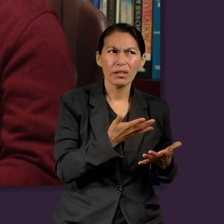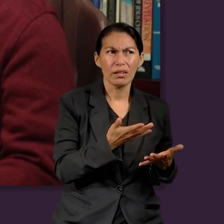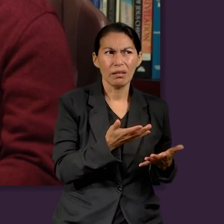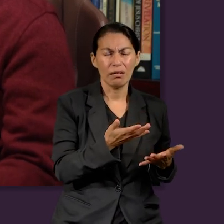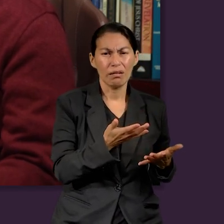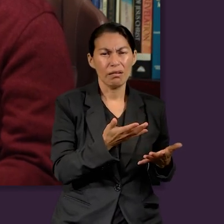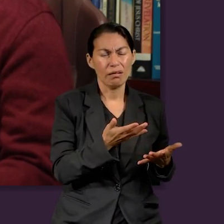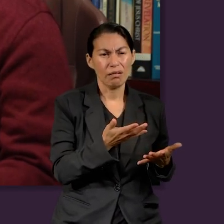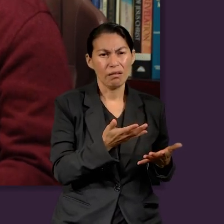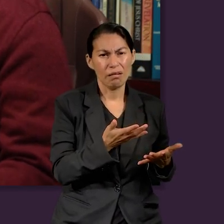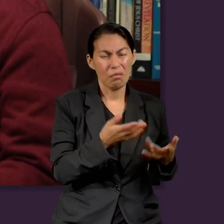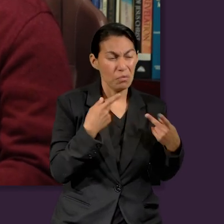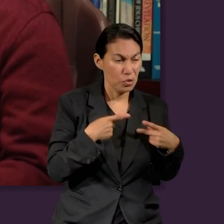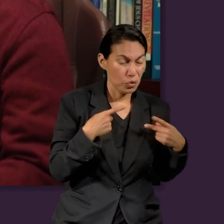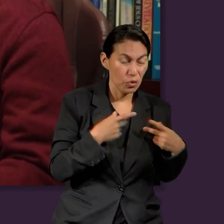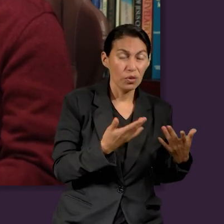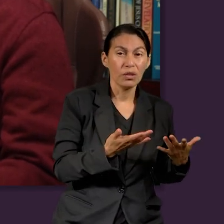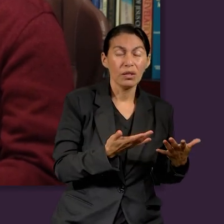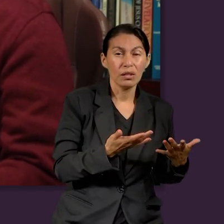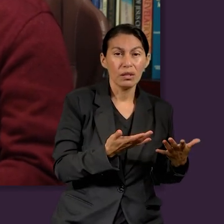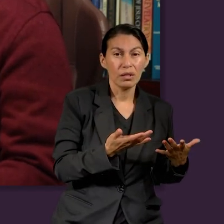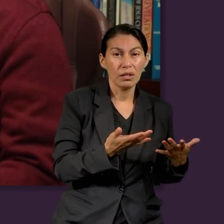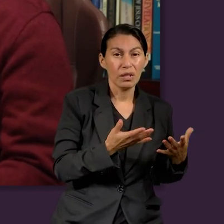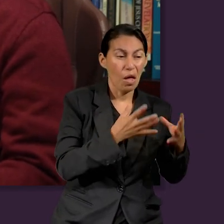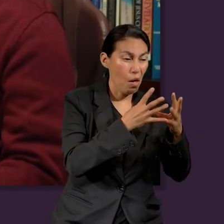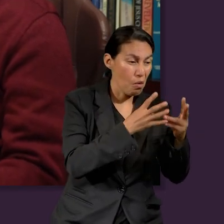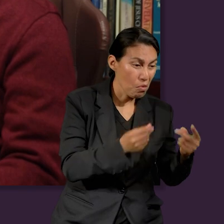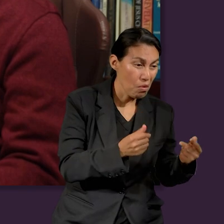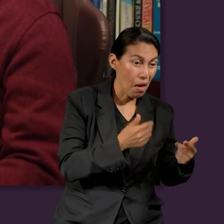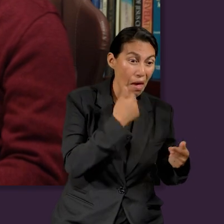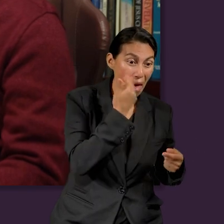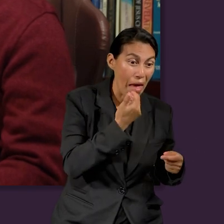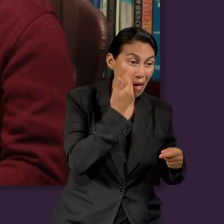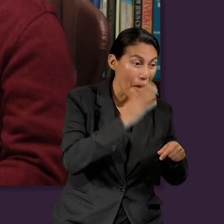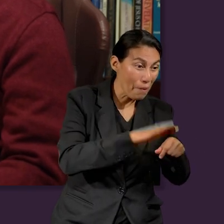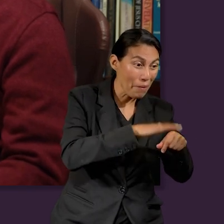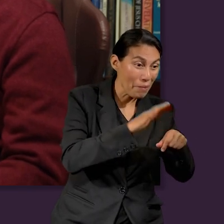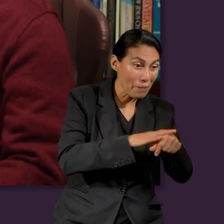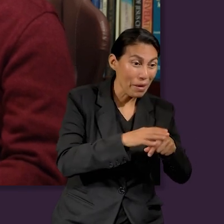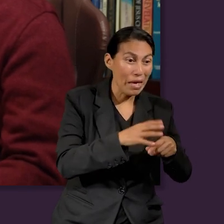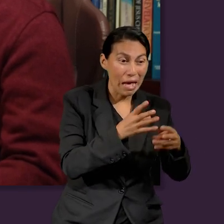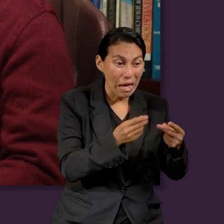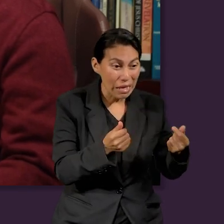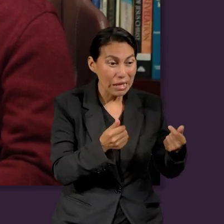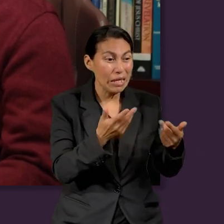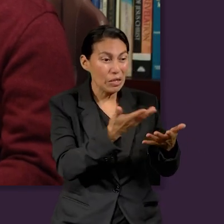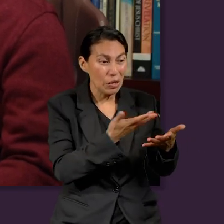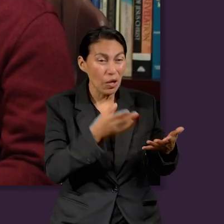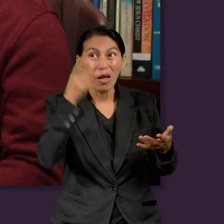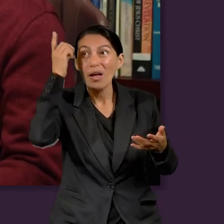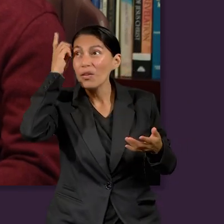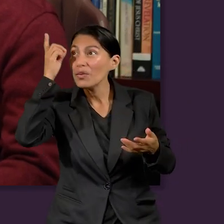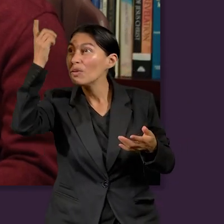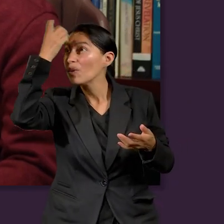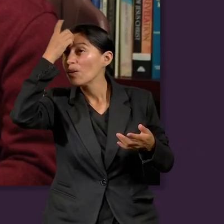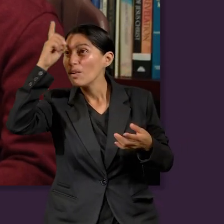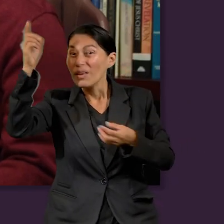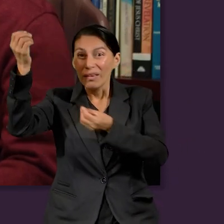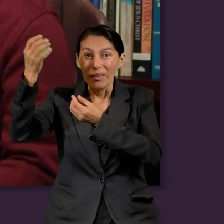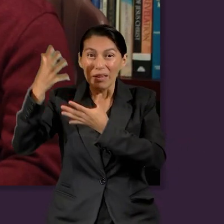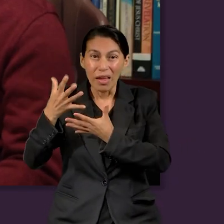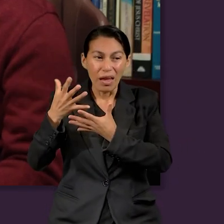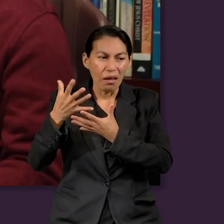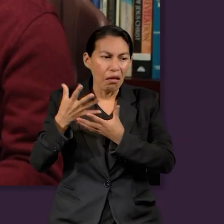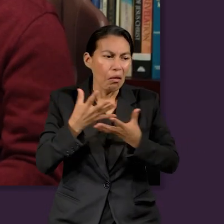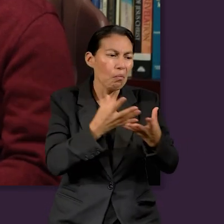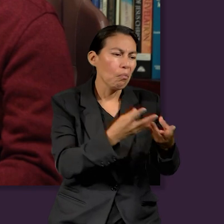es que la gente quiere más, gasta más, sigue invirtiendo más, y esos dones que Dios ha dado,